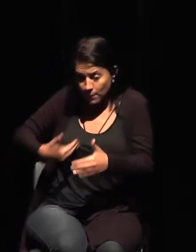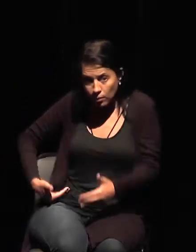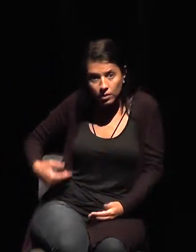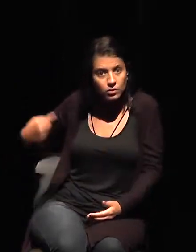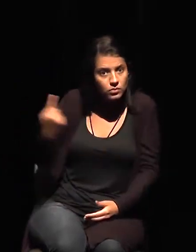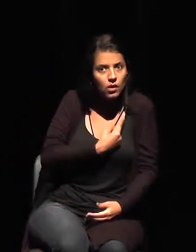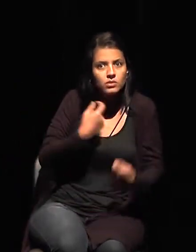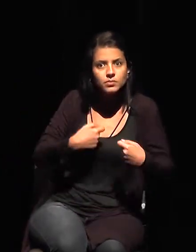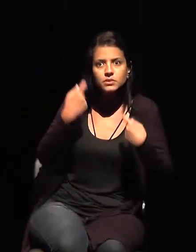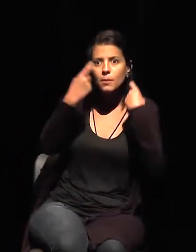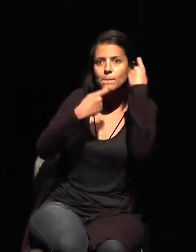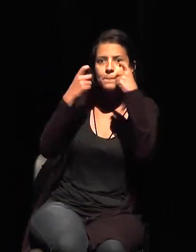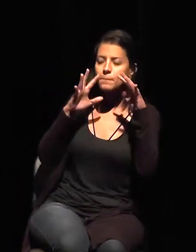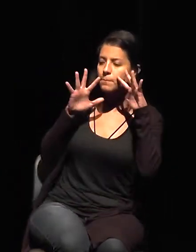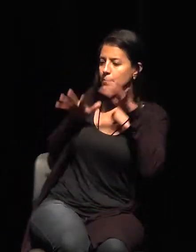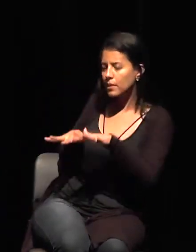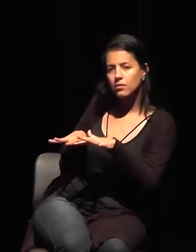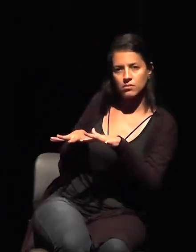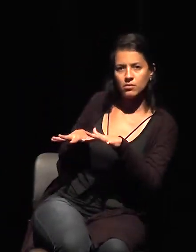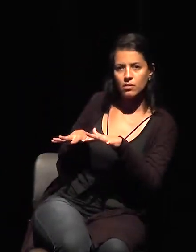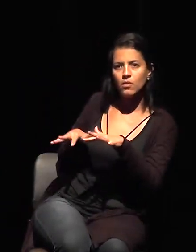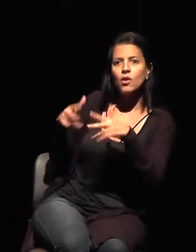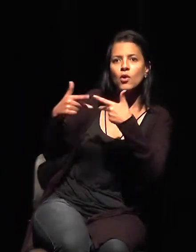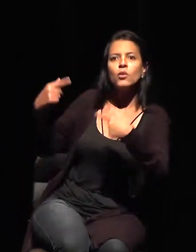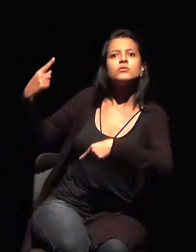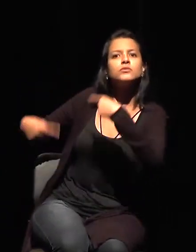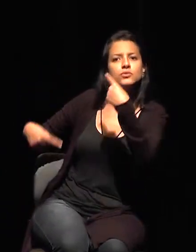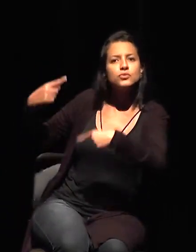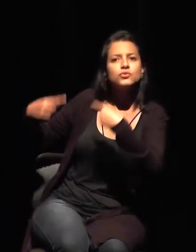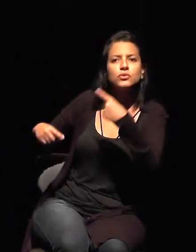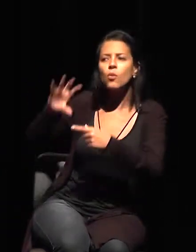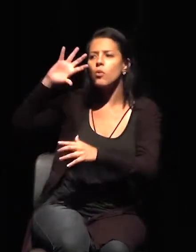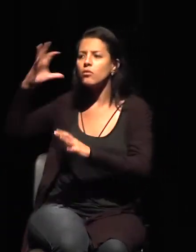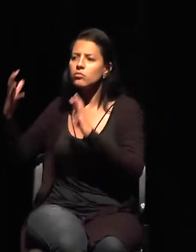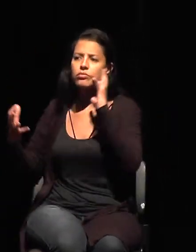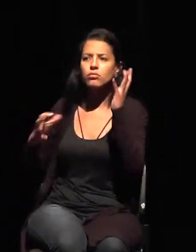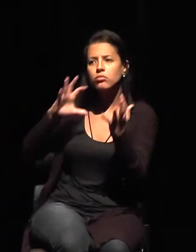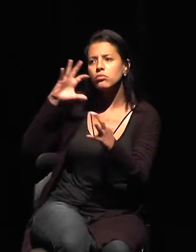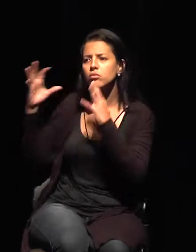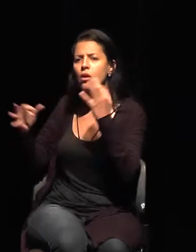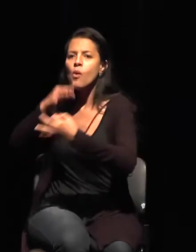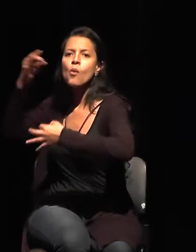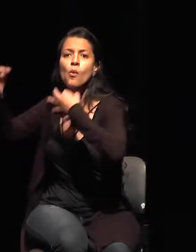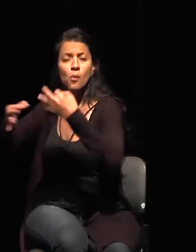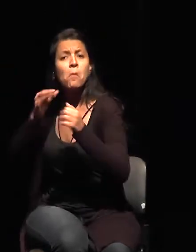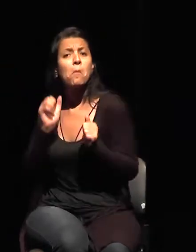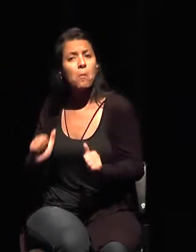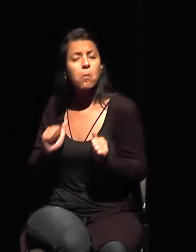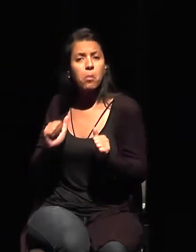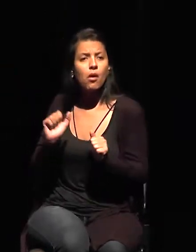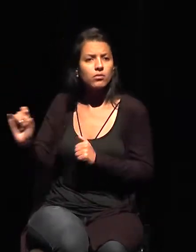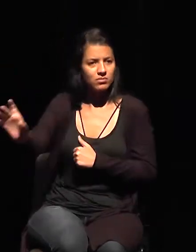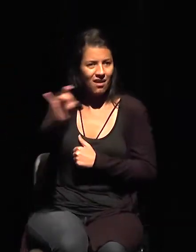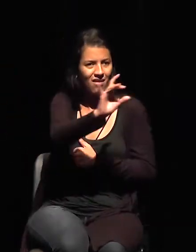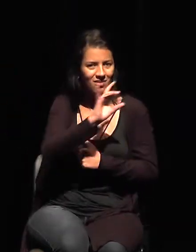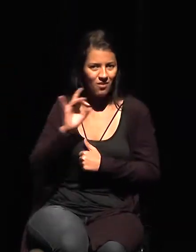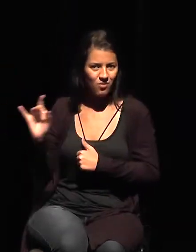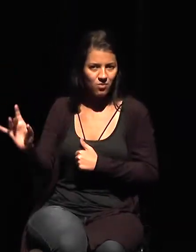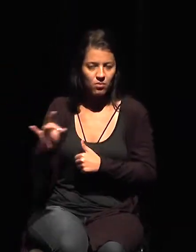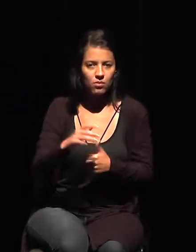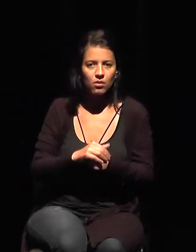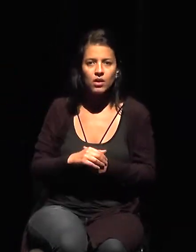deberíamos estar al frente y poder participar de las decisiones y aportar también. Están las organizaciones